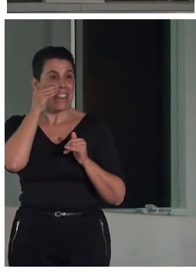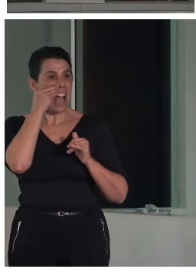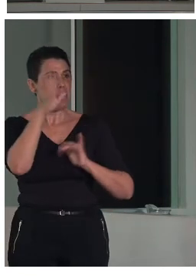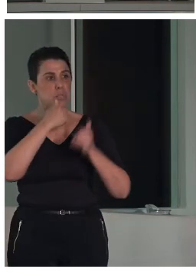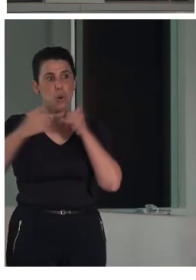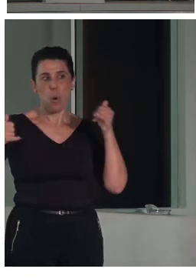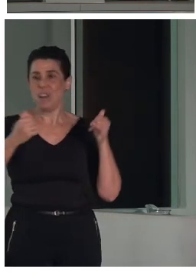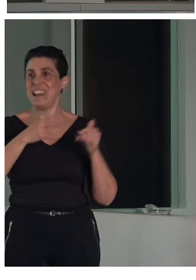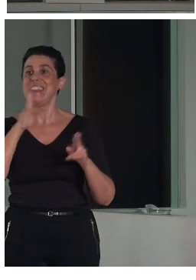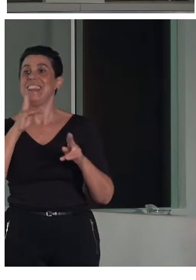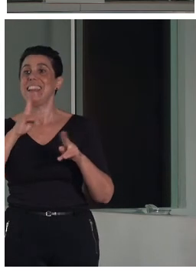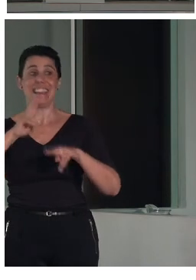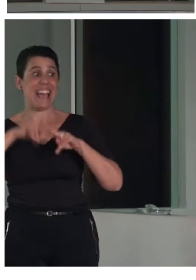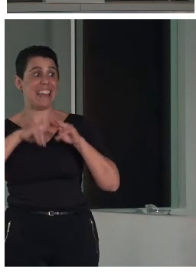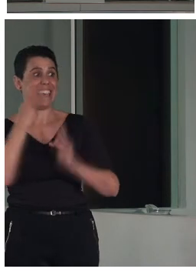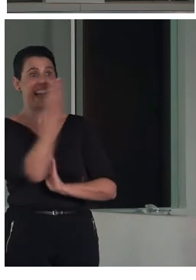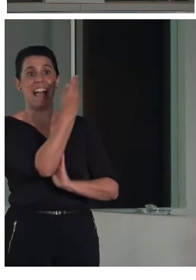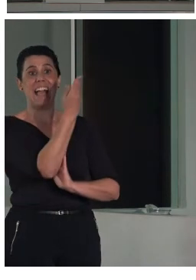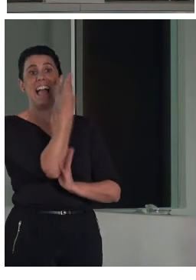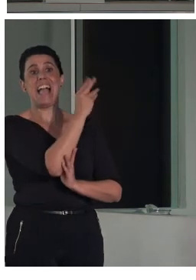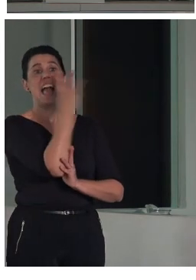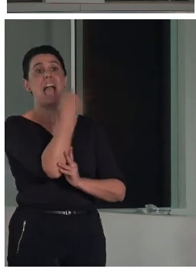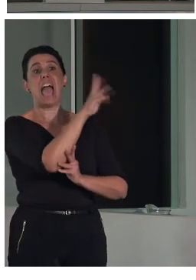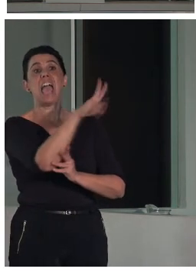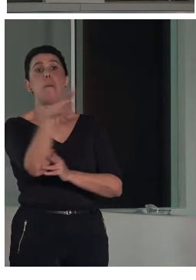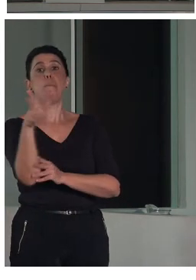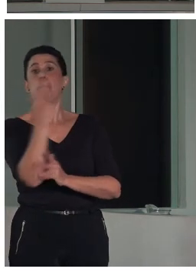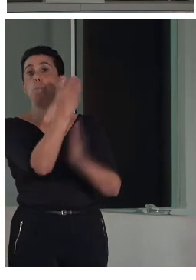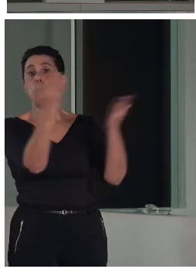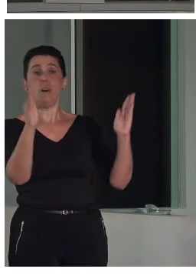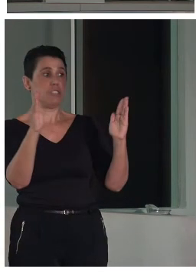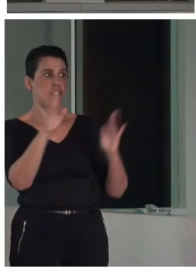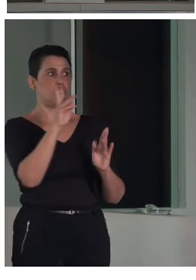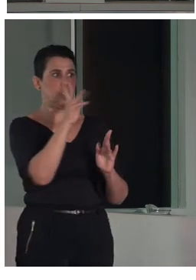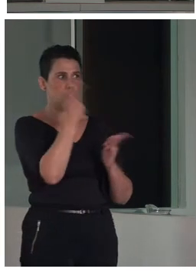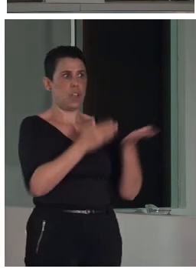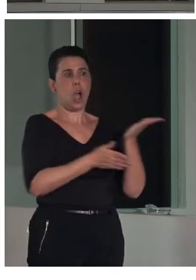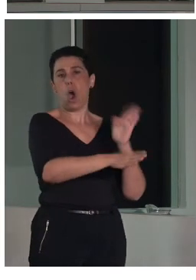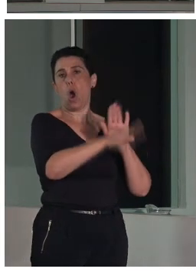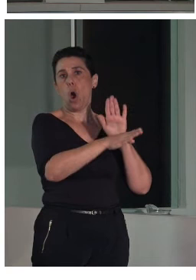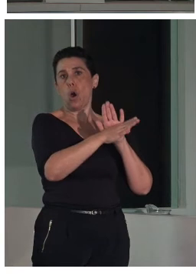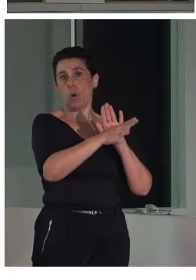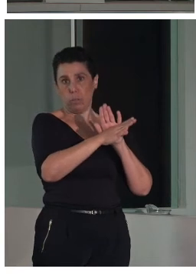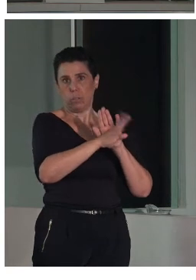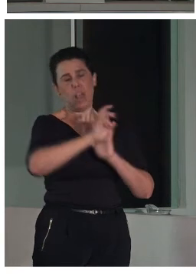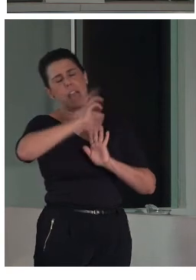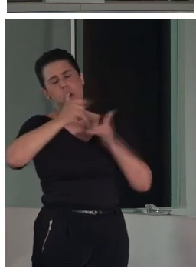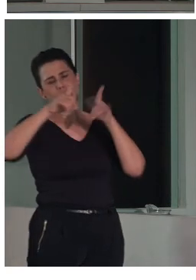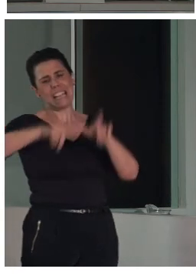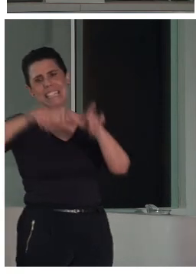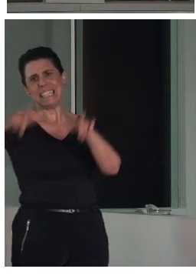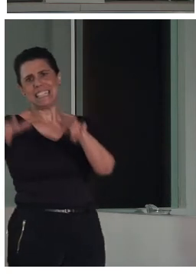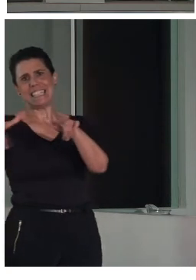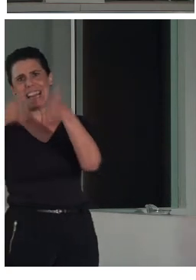punto dos exposiciones diferentes una la que es continua la de los puntos negros y otra que son salas específicas de